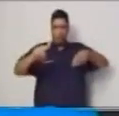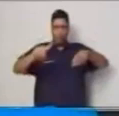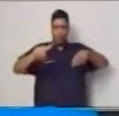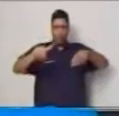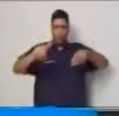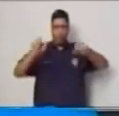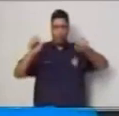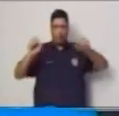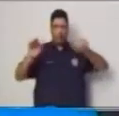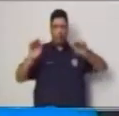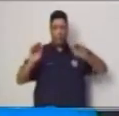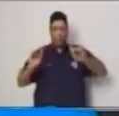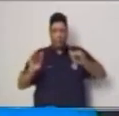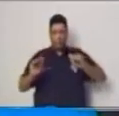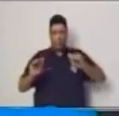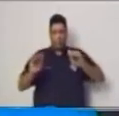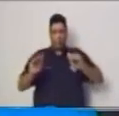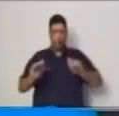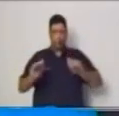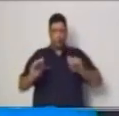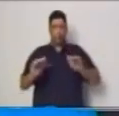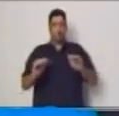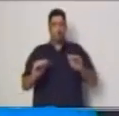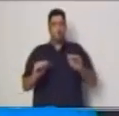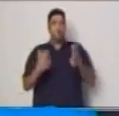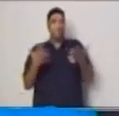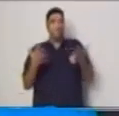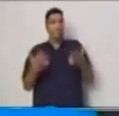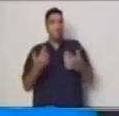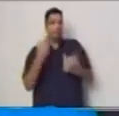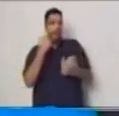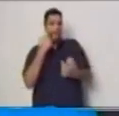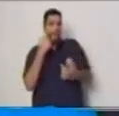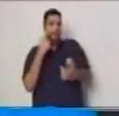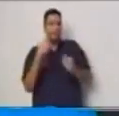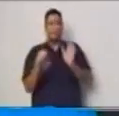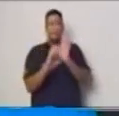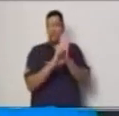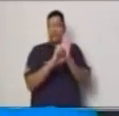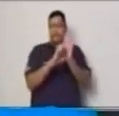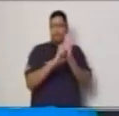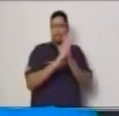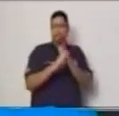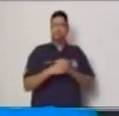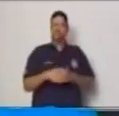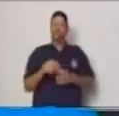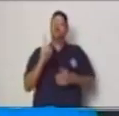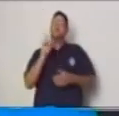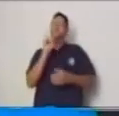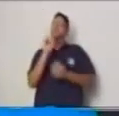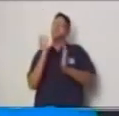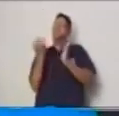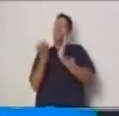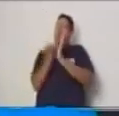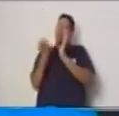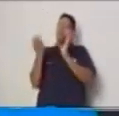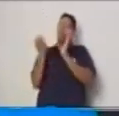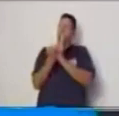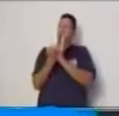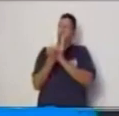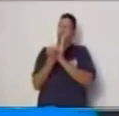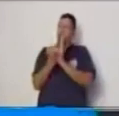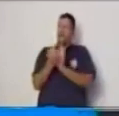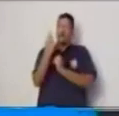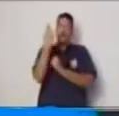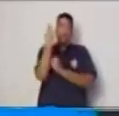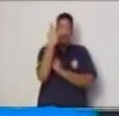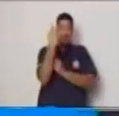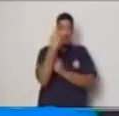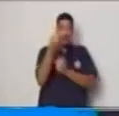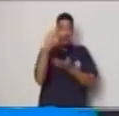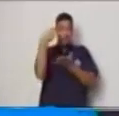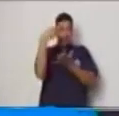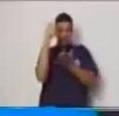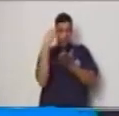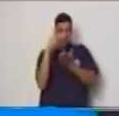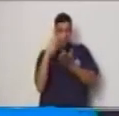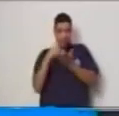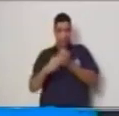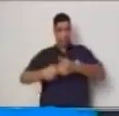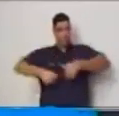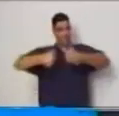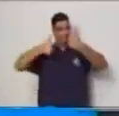hacen la siguiente aclaración que por cada nota aprobada